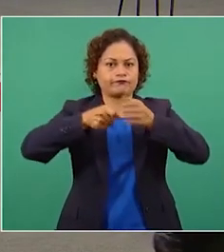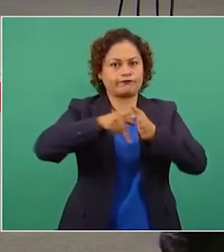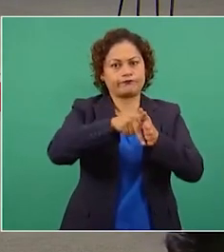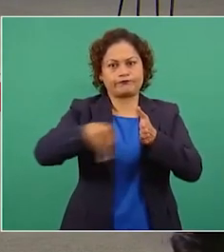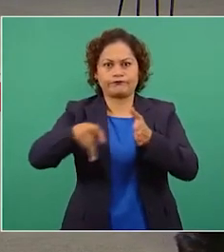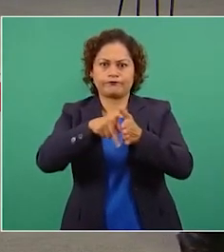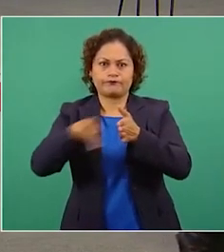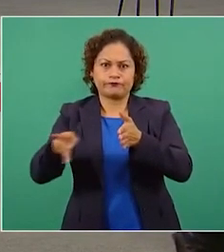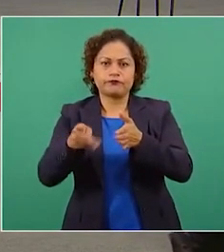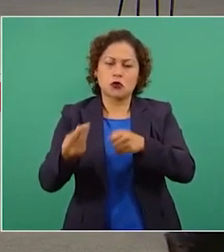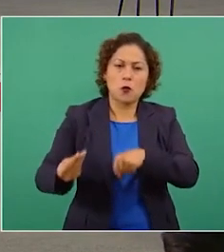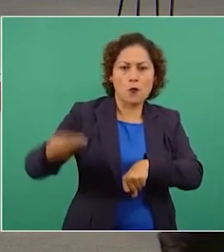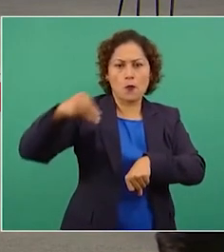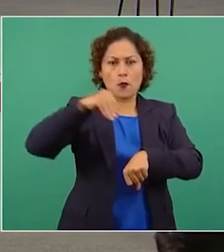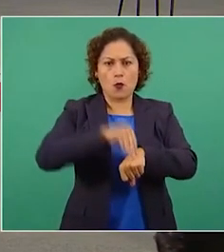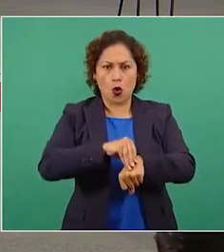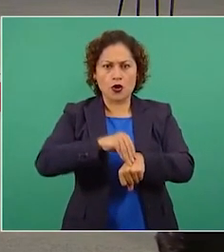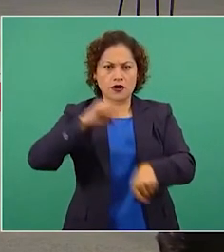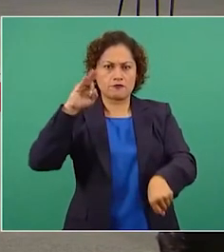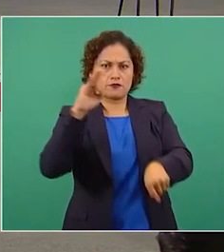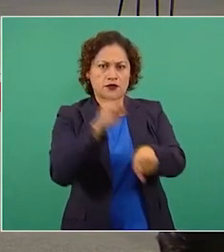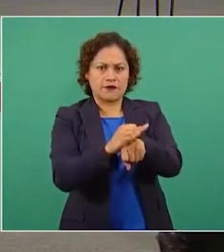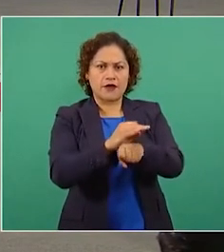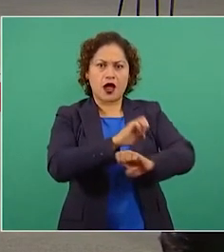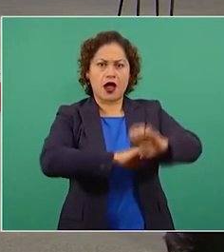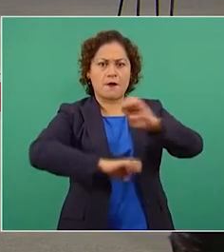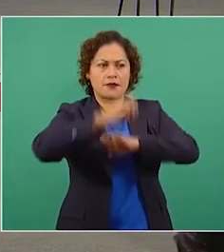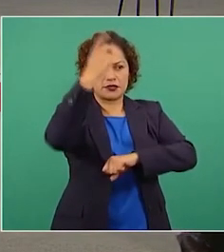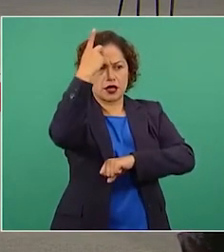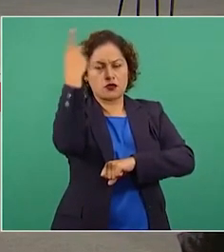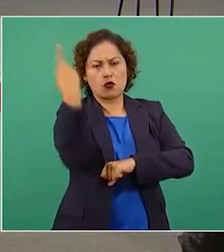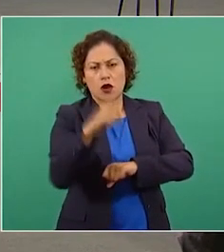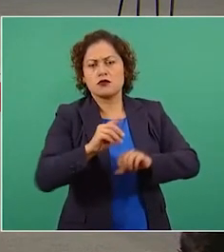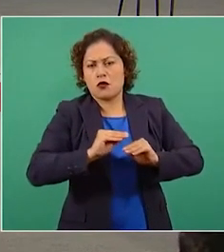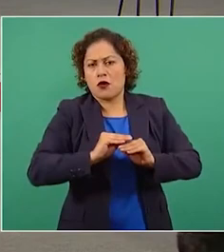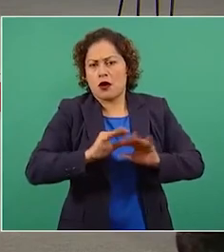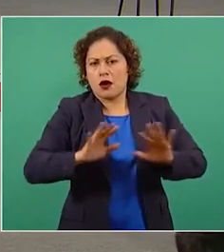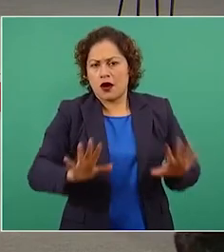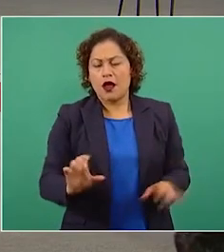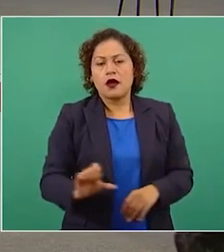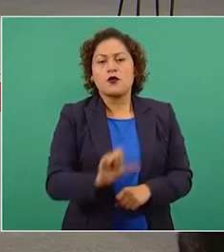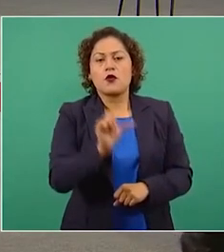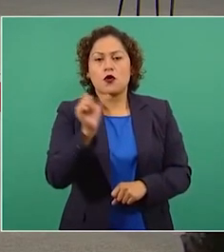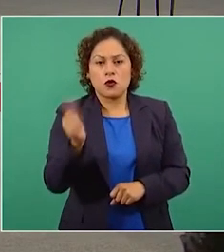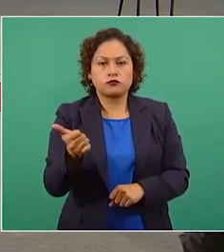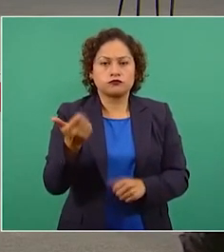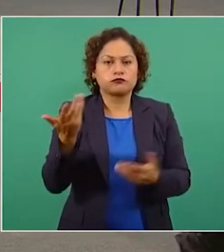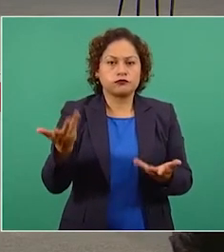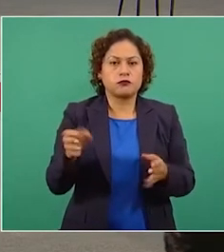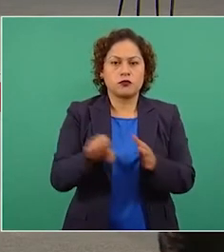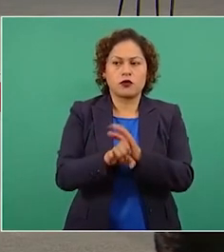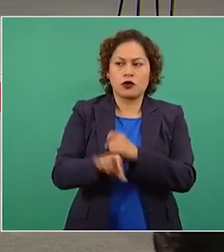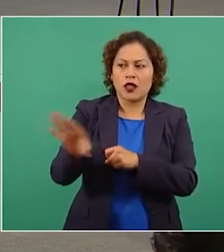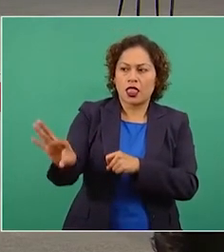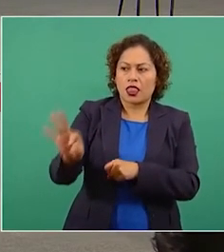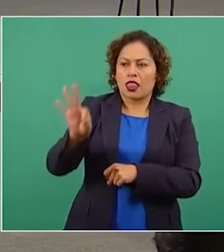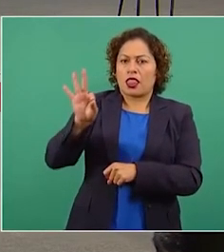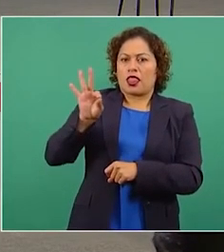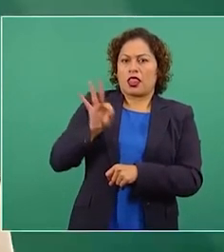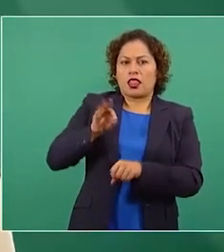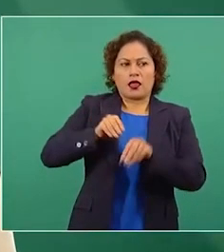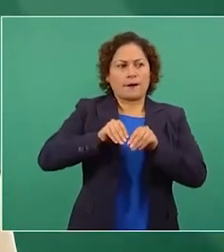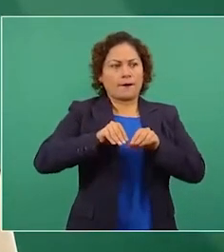defienden los intereses económicos de sus empresas y que privilegian las críticas, distorsionan la realidad